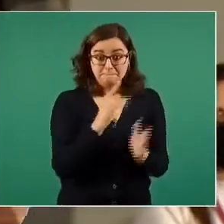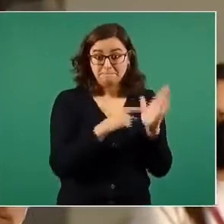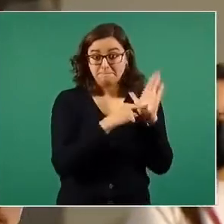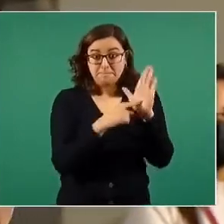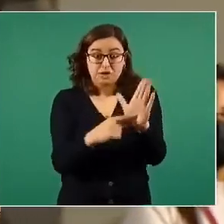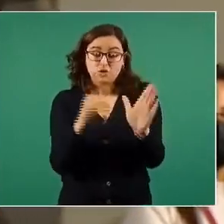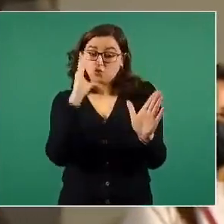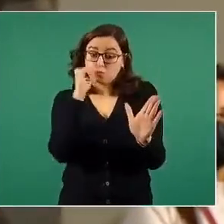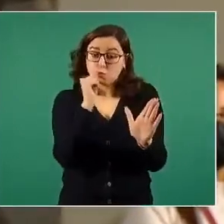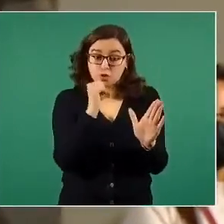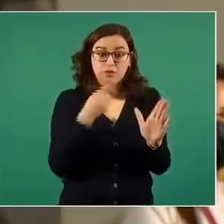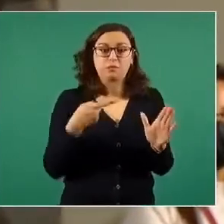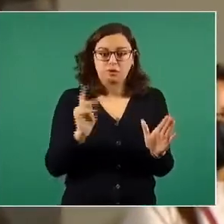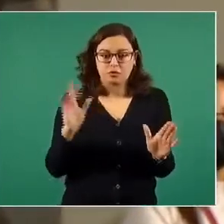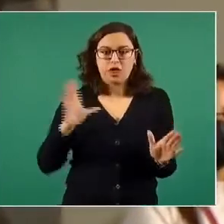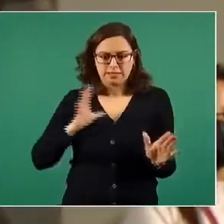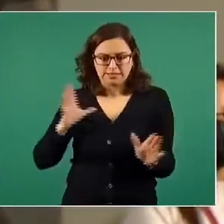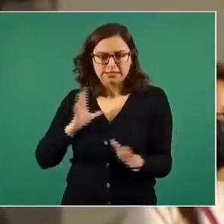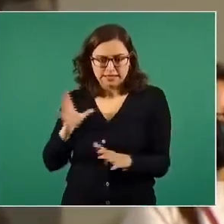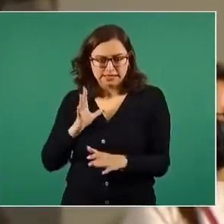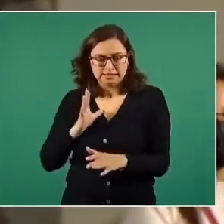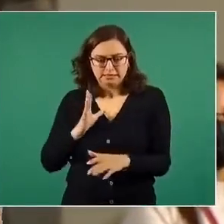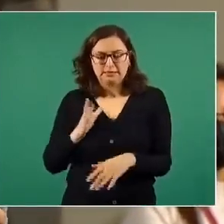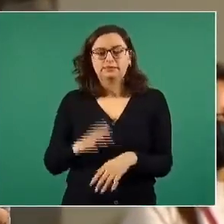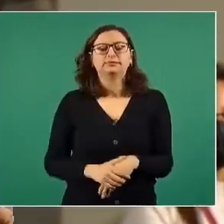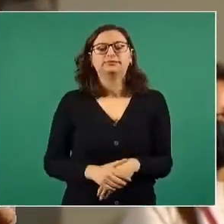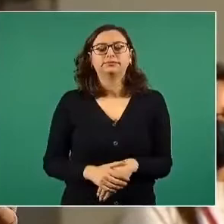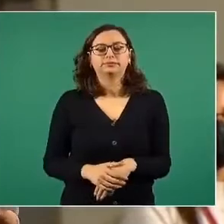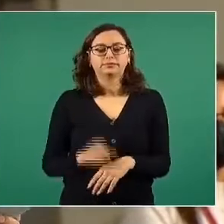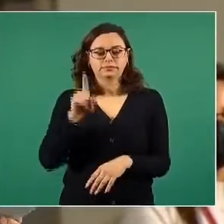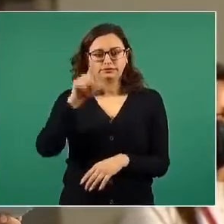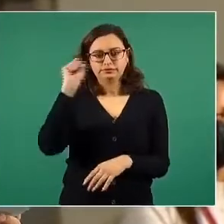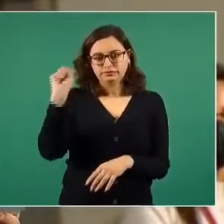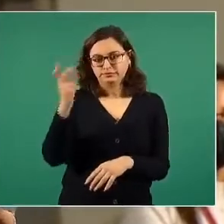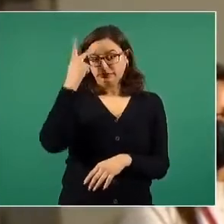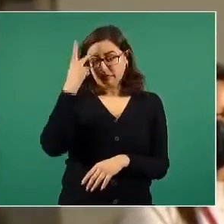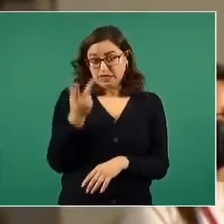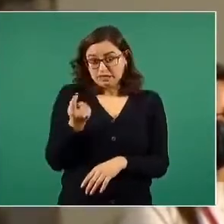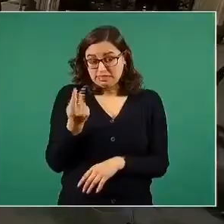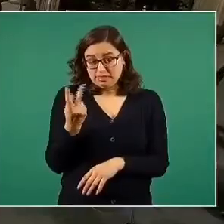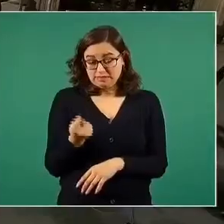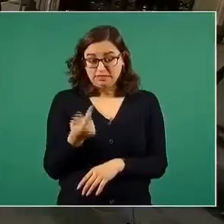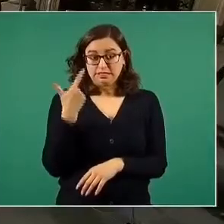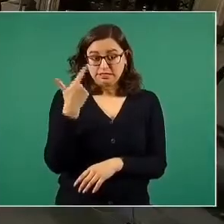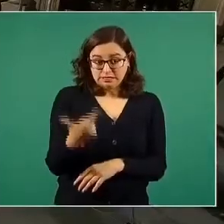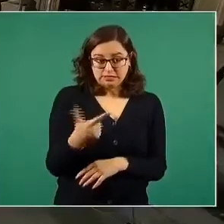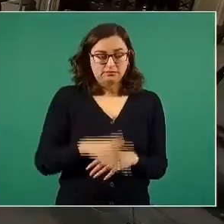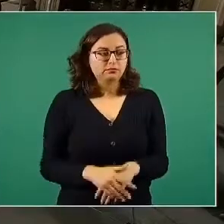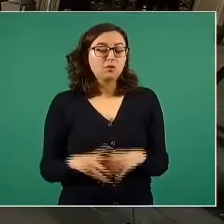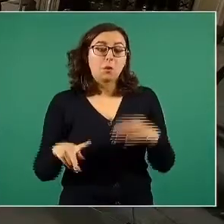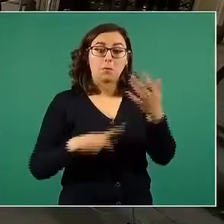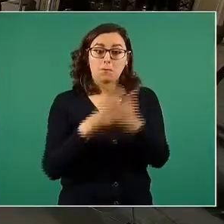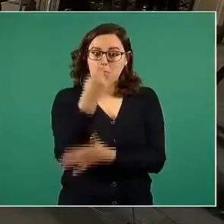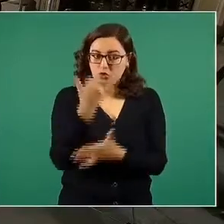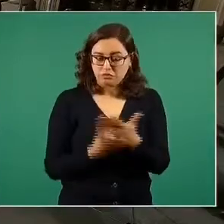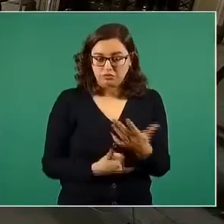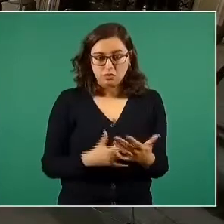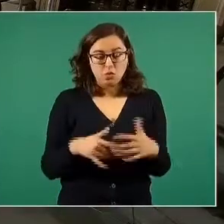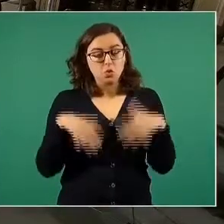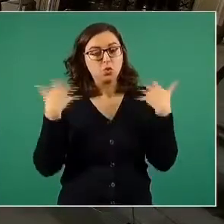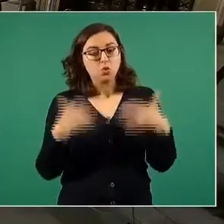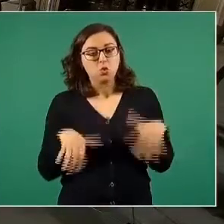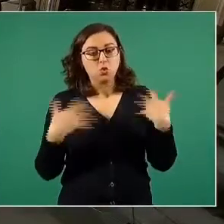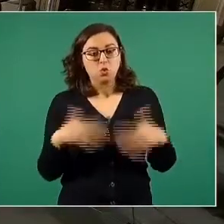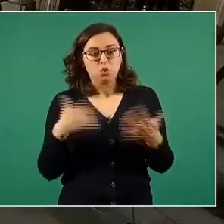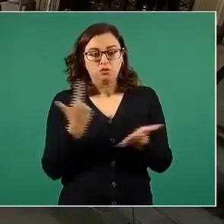pasar, pero que tengo disponibles. Son del canal siete de San Luis Potosí. Un ambicioso proyecto a desarrollar en